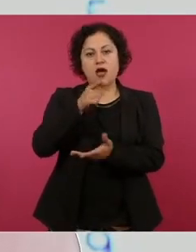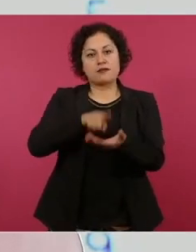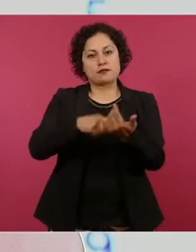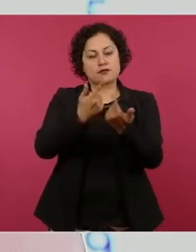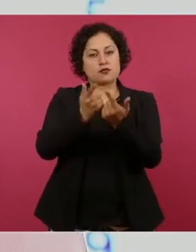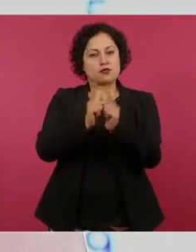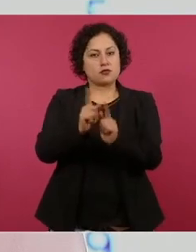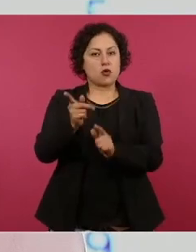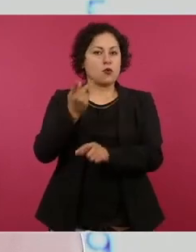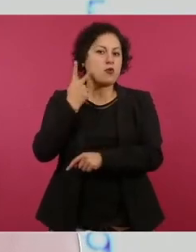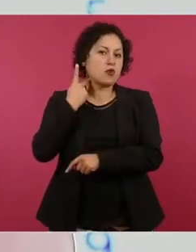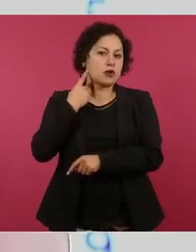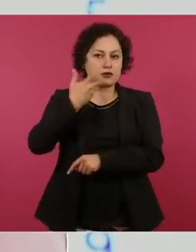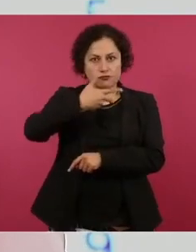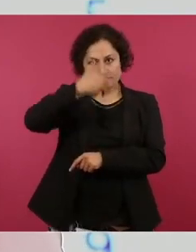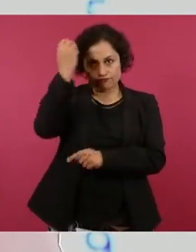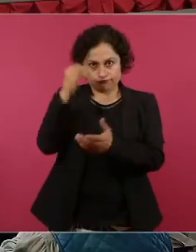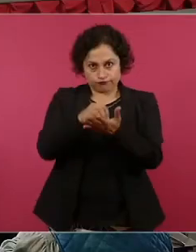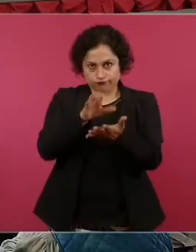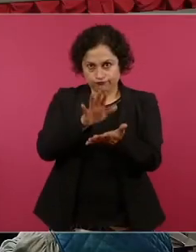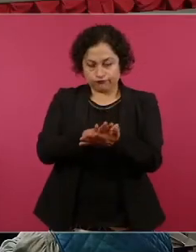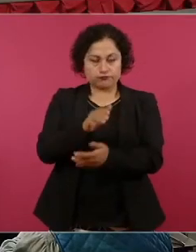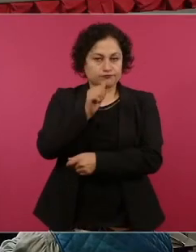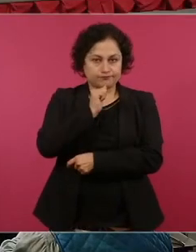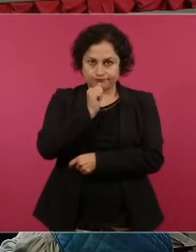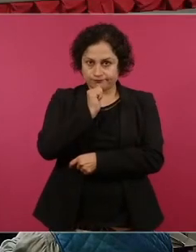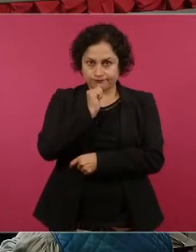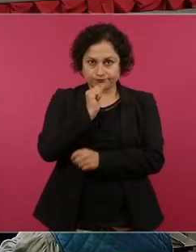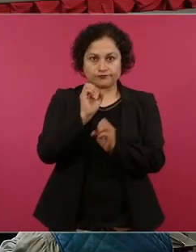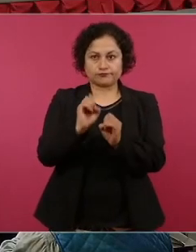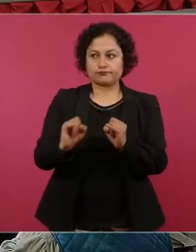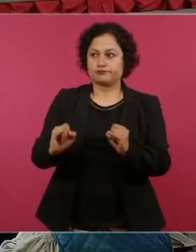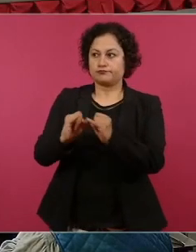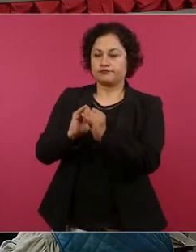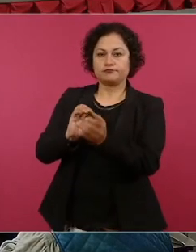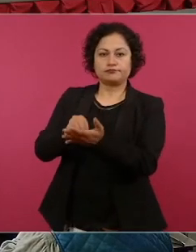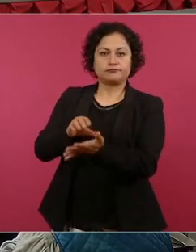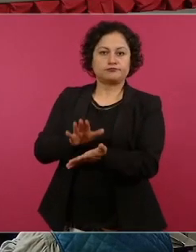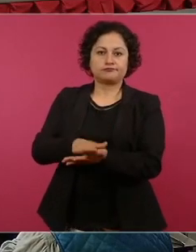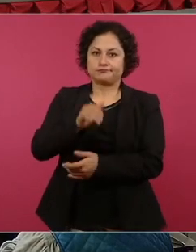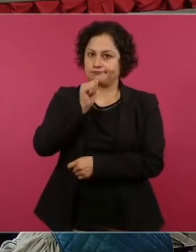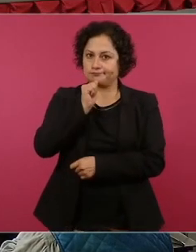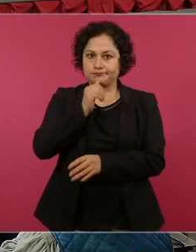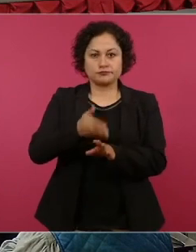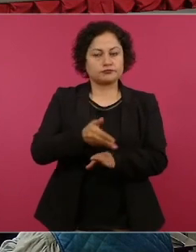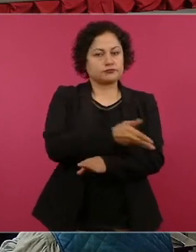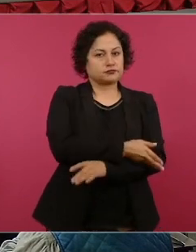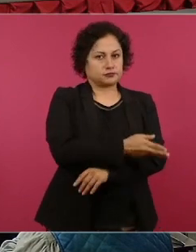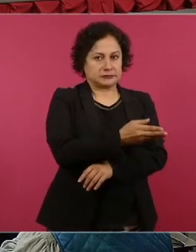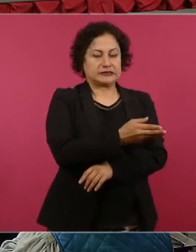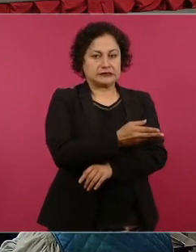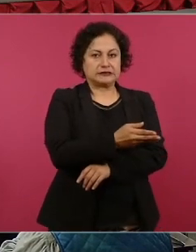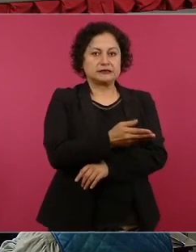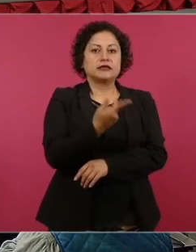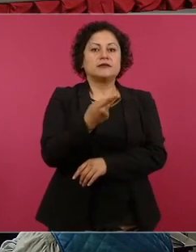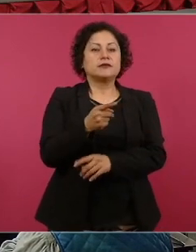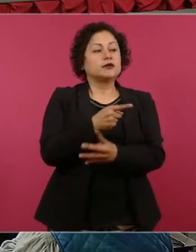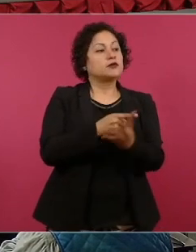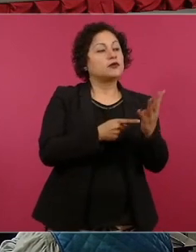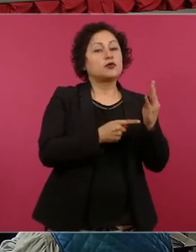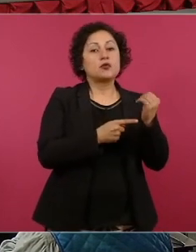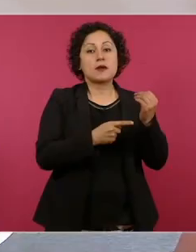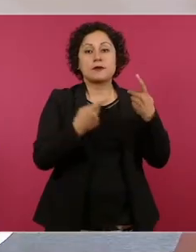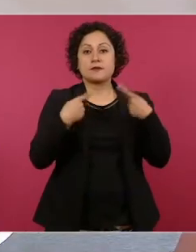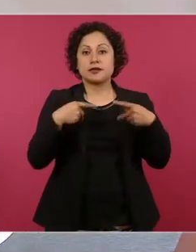políticos o ante las instituciones electorales, pero habían sido mencionadas para un cargo de elección